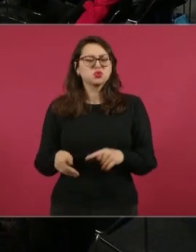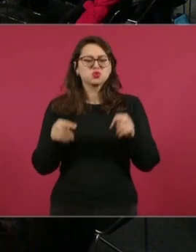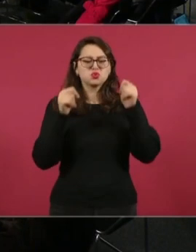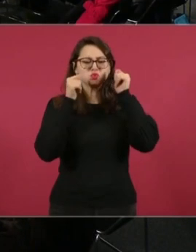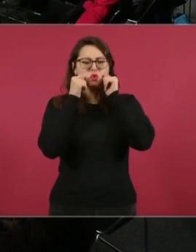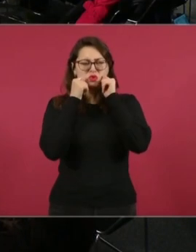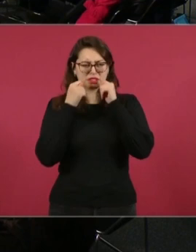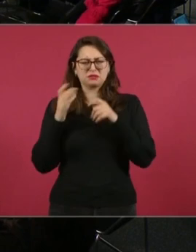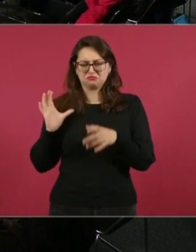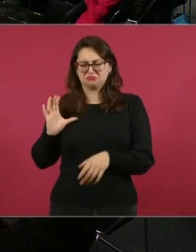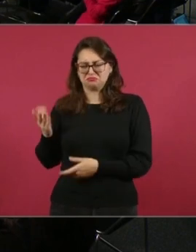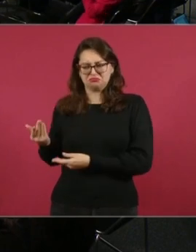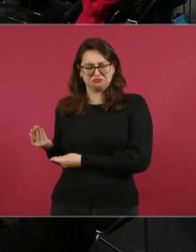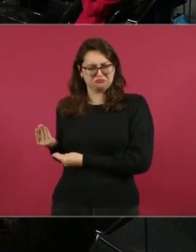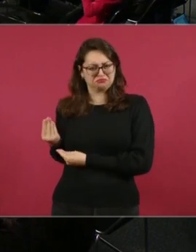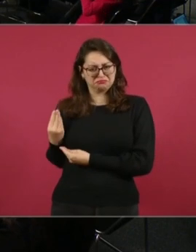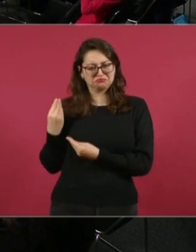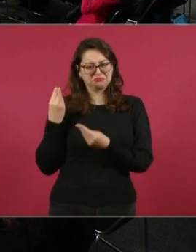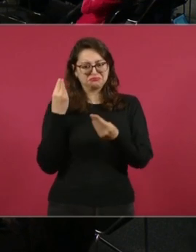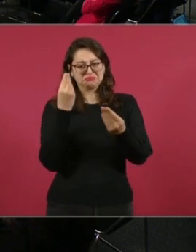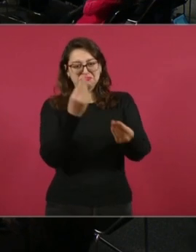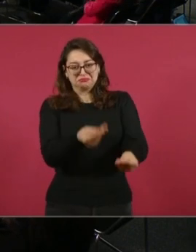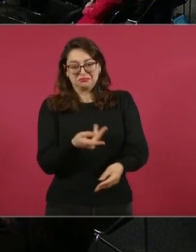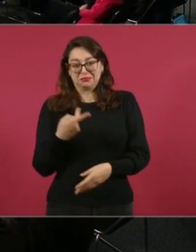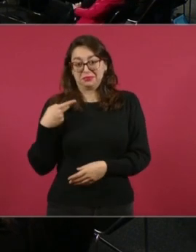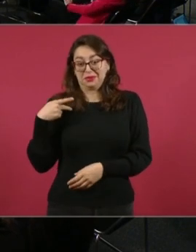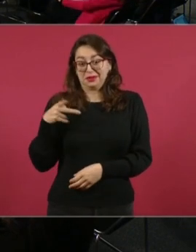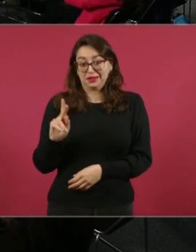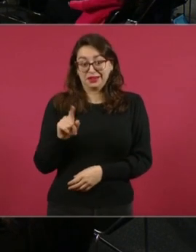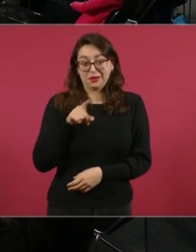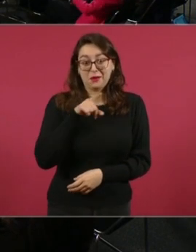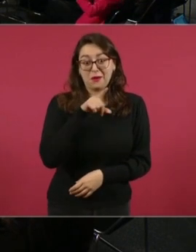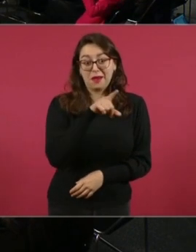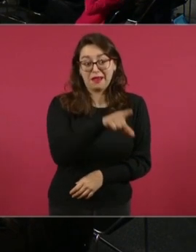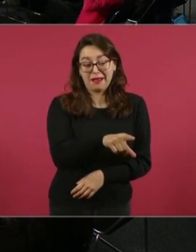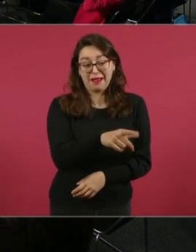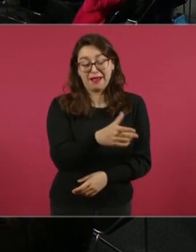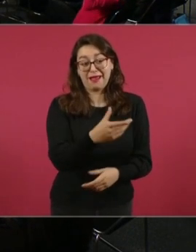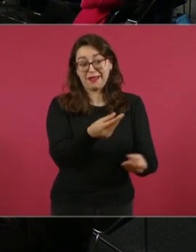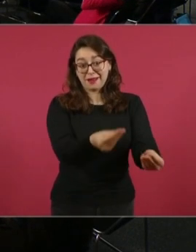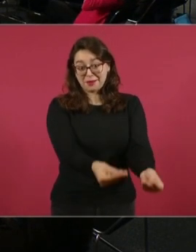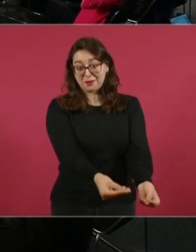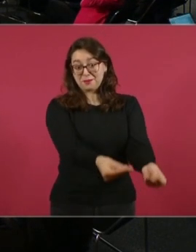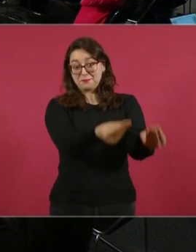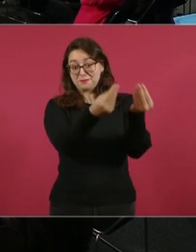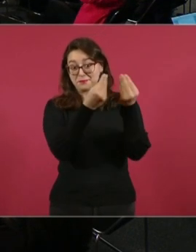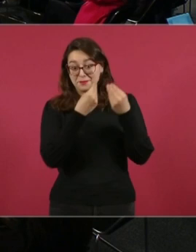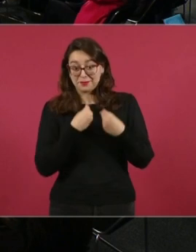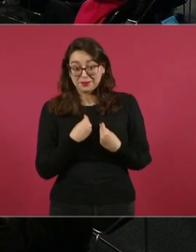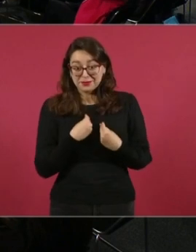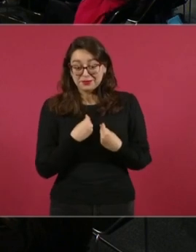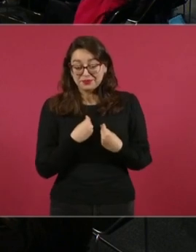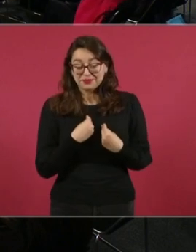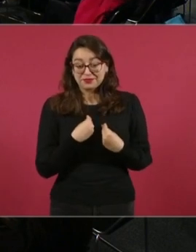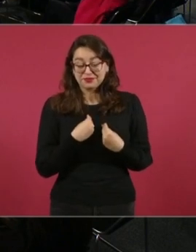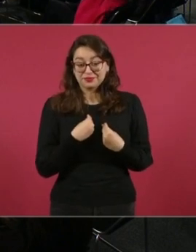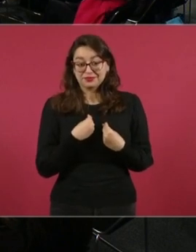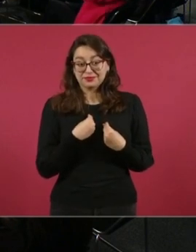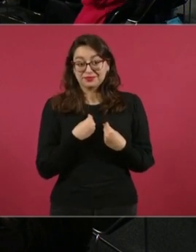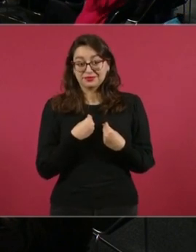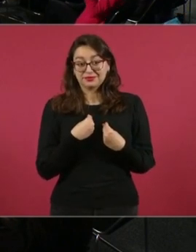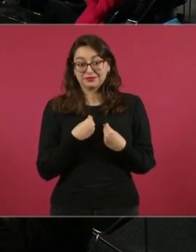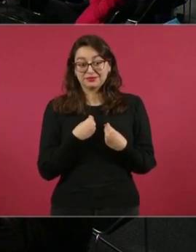nada más la